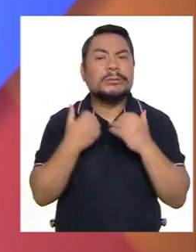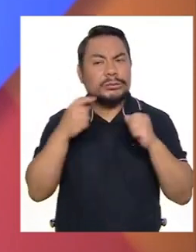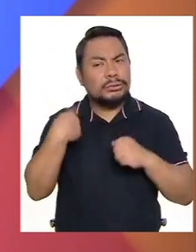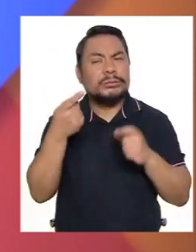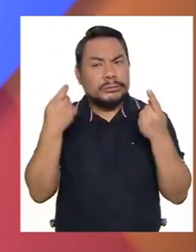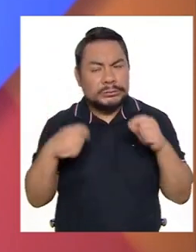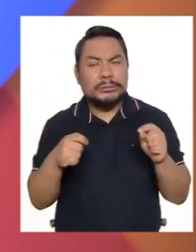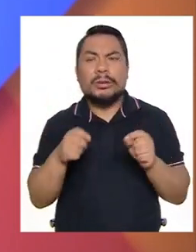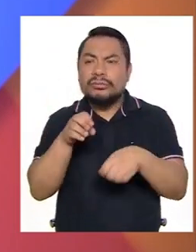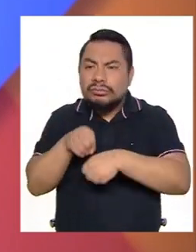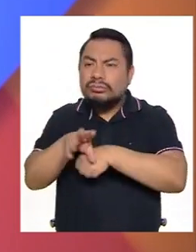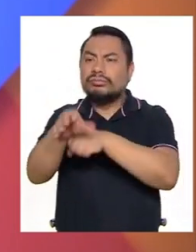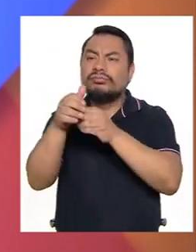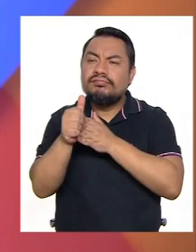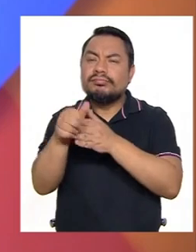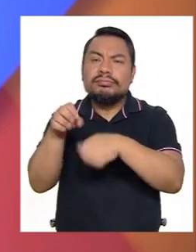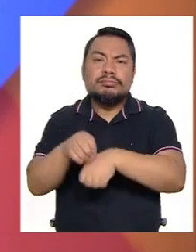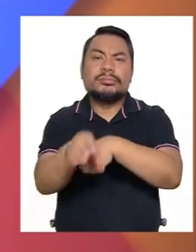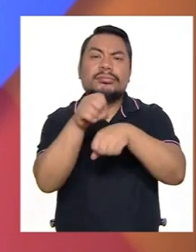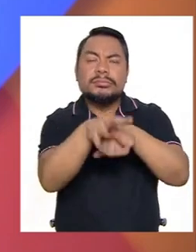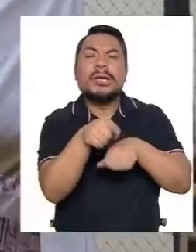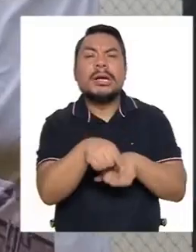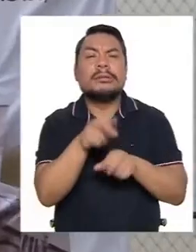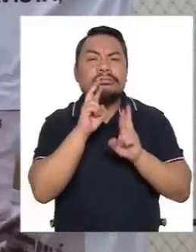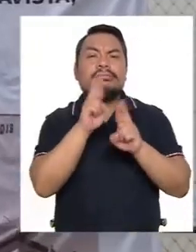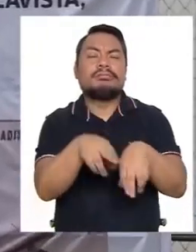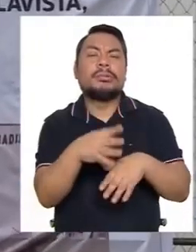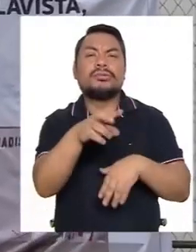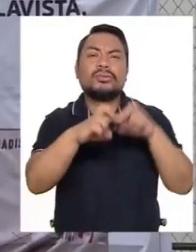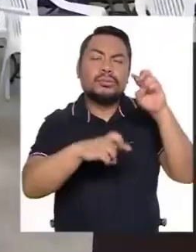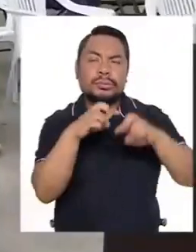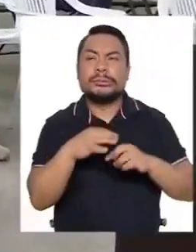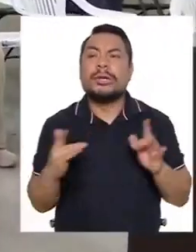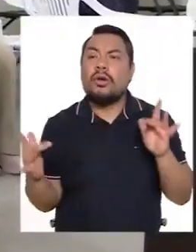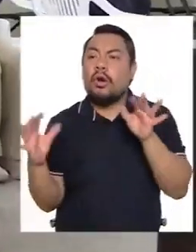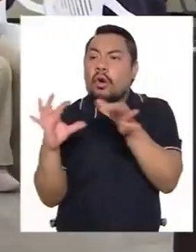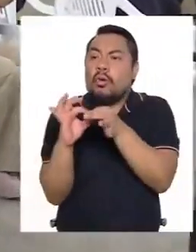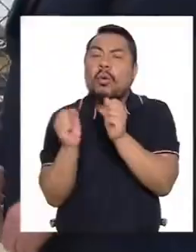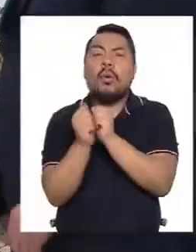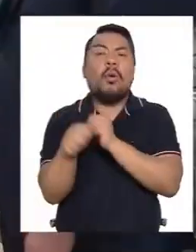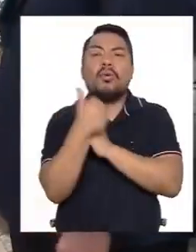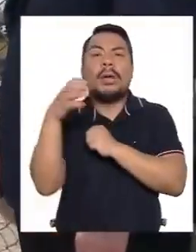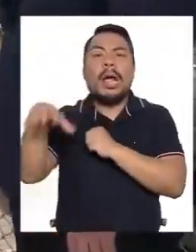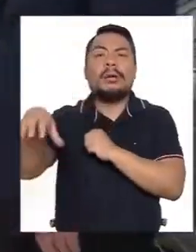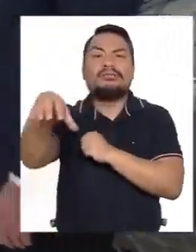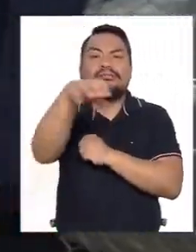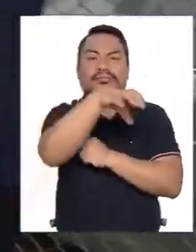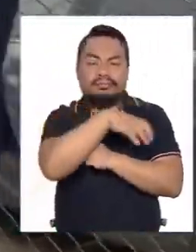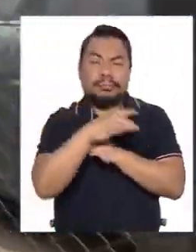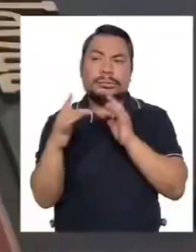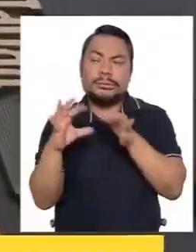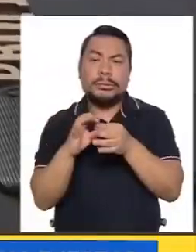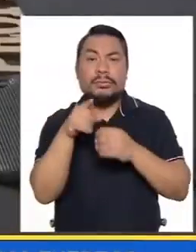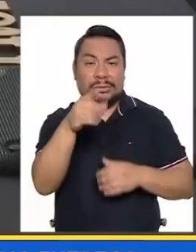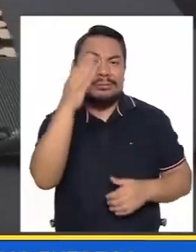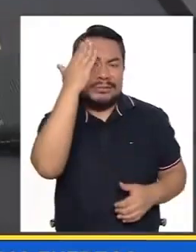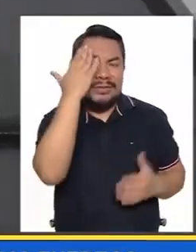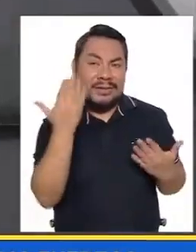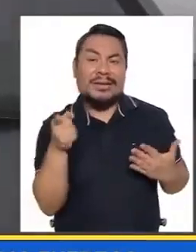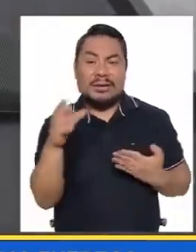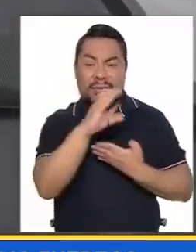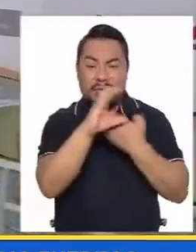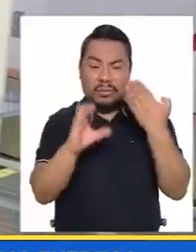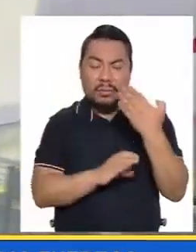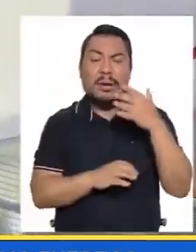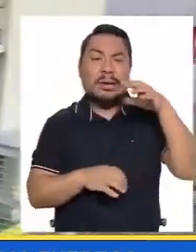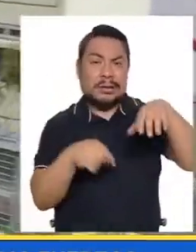tratando de dar orientación, respuestas, articulando con otras instituciones, porque, como bien comprenderás, Conadis